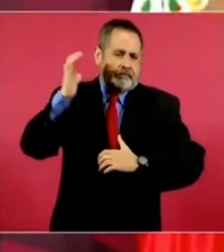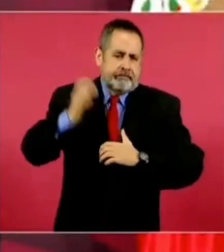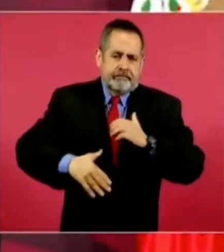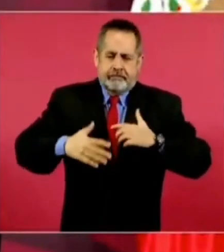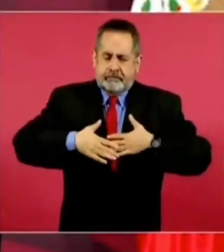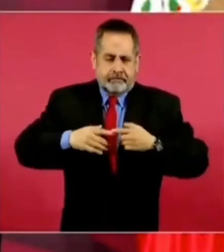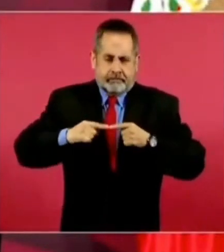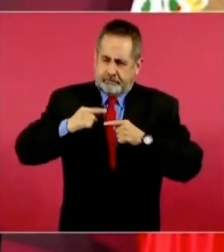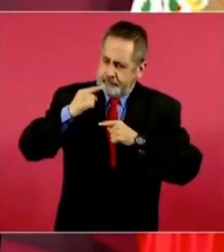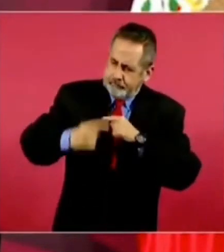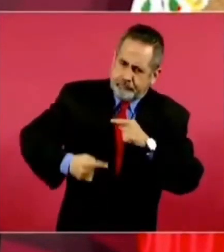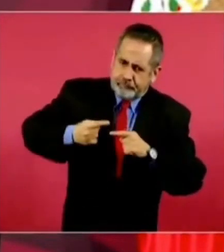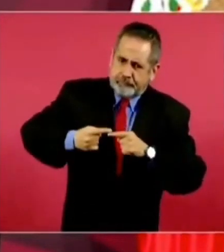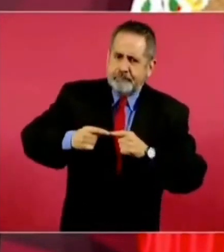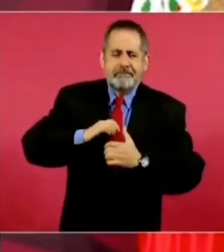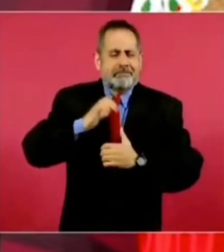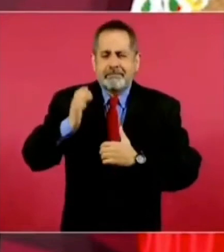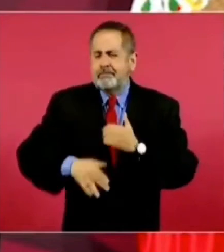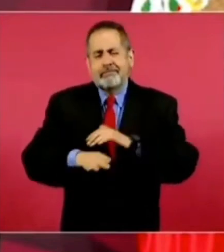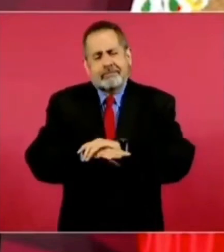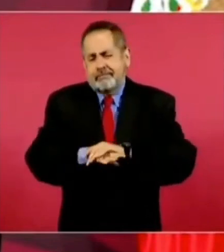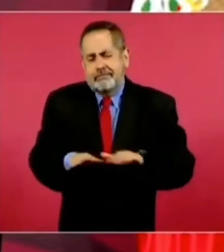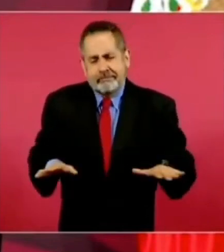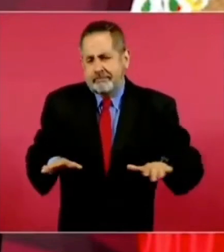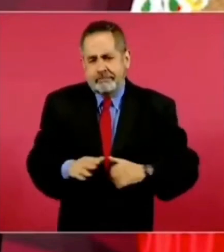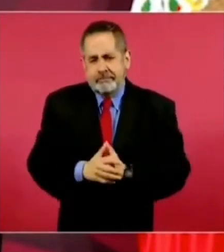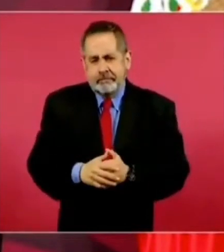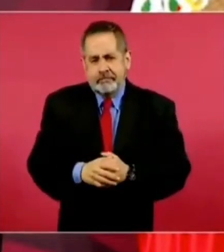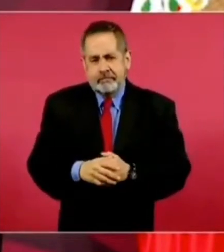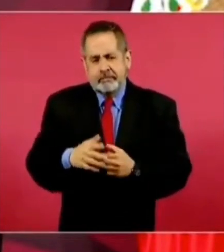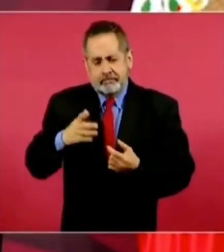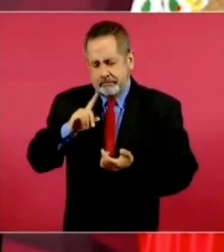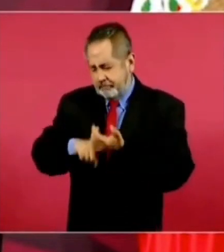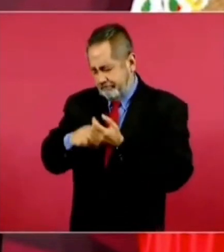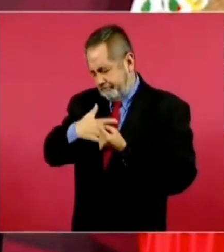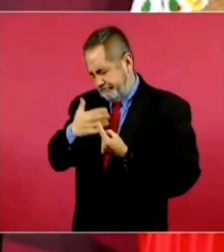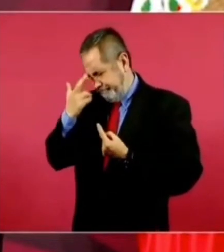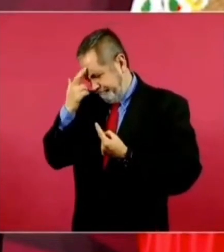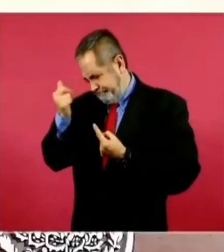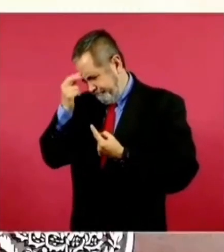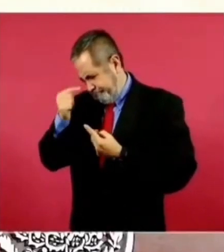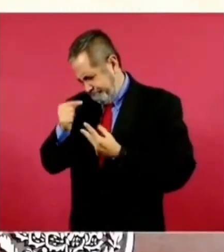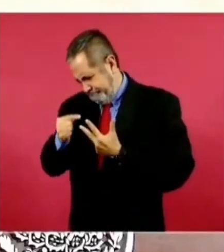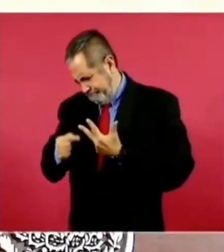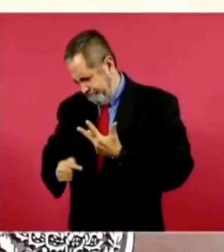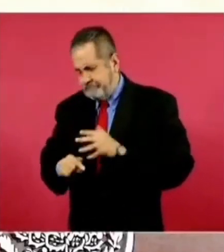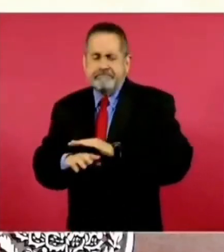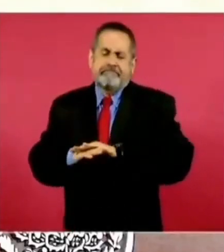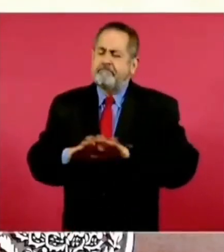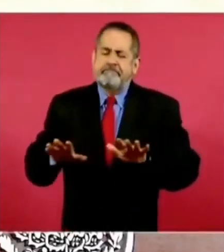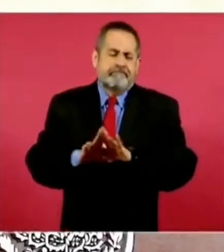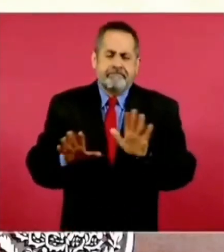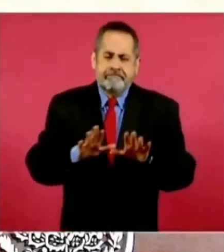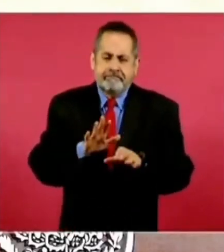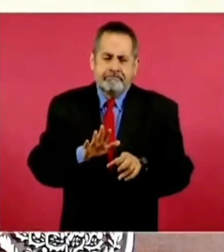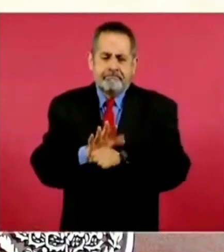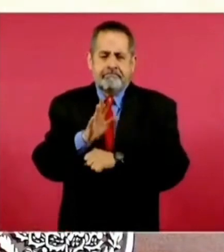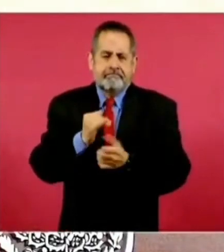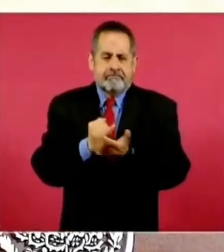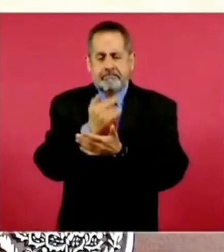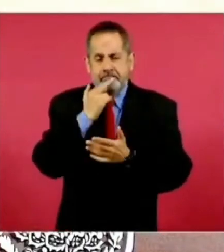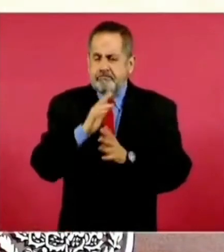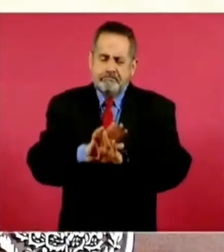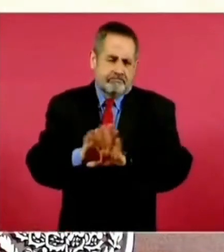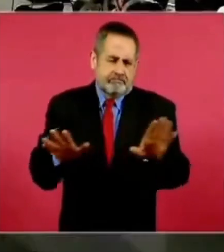y son muchas razones las que sostengo.